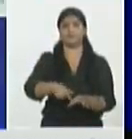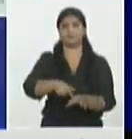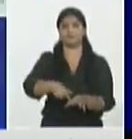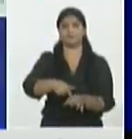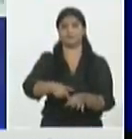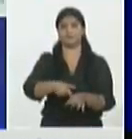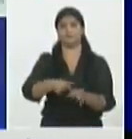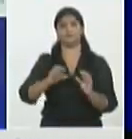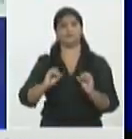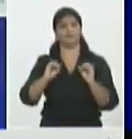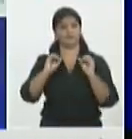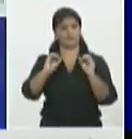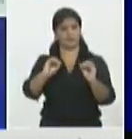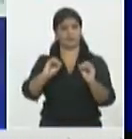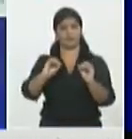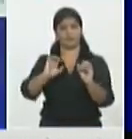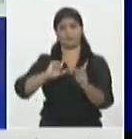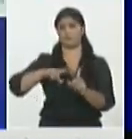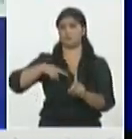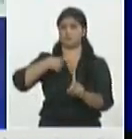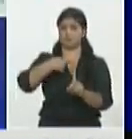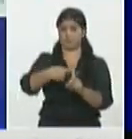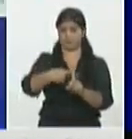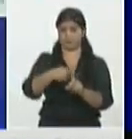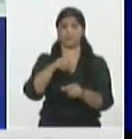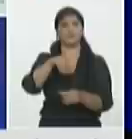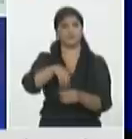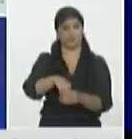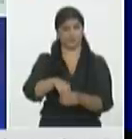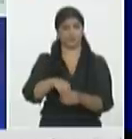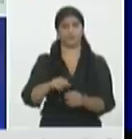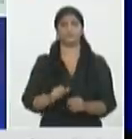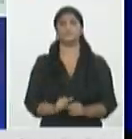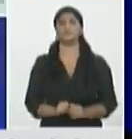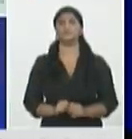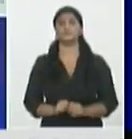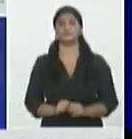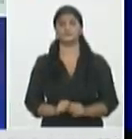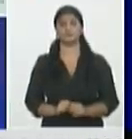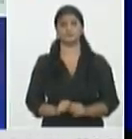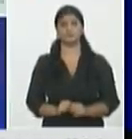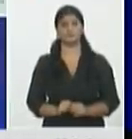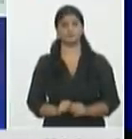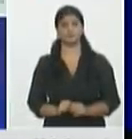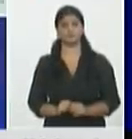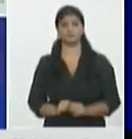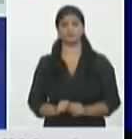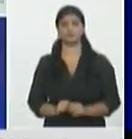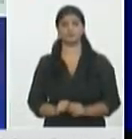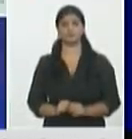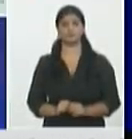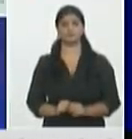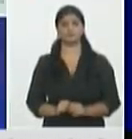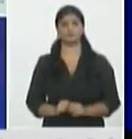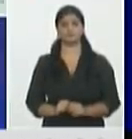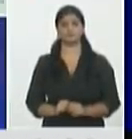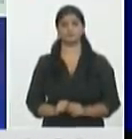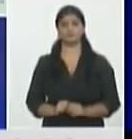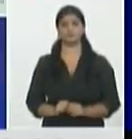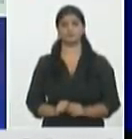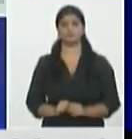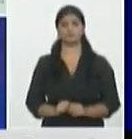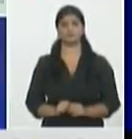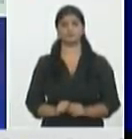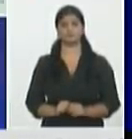consecutivos sin confirmar casos autóctonos de la enfermedad con este comportamiento de la